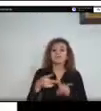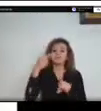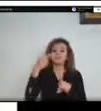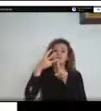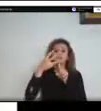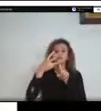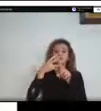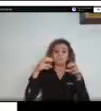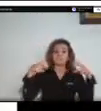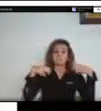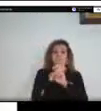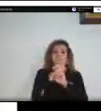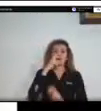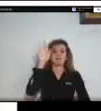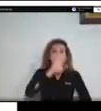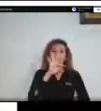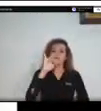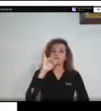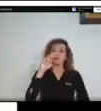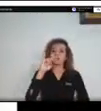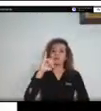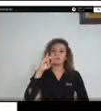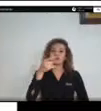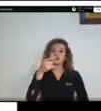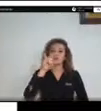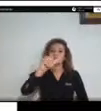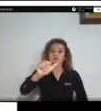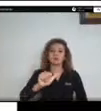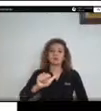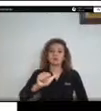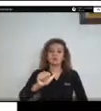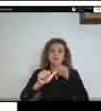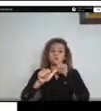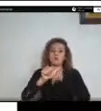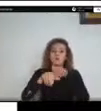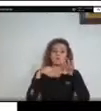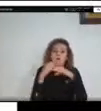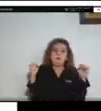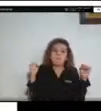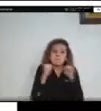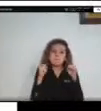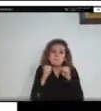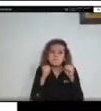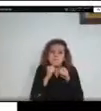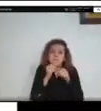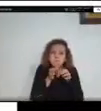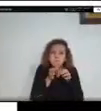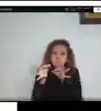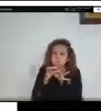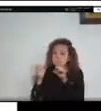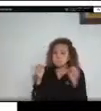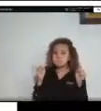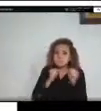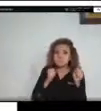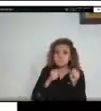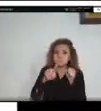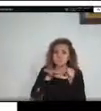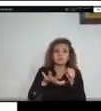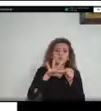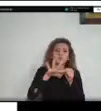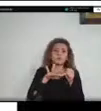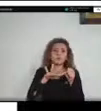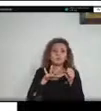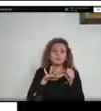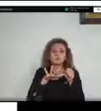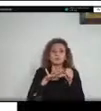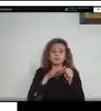tres primeros son áreas de páramo, ya posteriormente tenemos el Parque Nacional Cordillera de los Picachos y por último Sierra